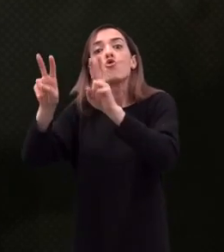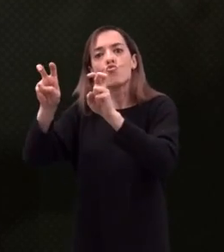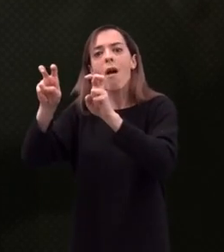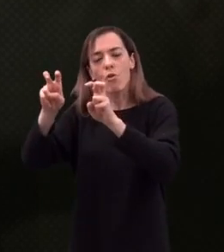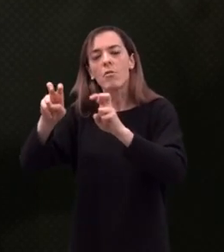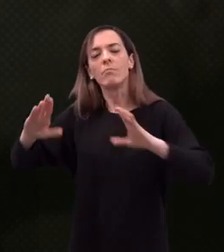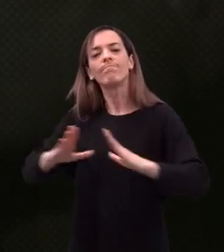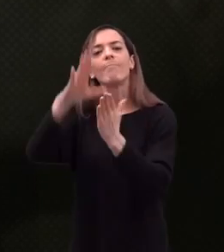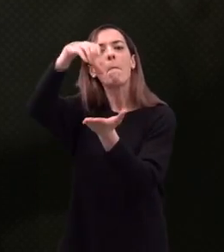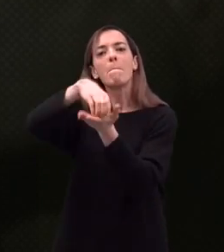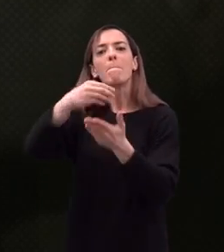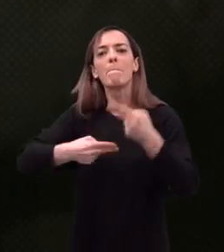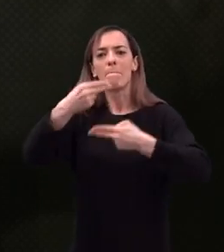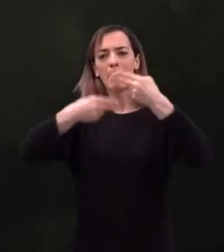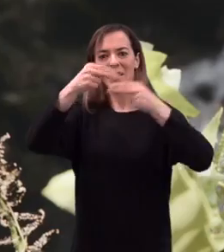Covadonga.